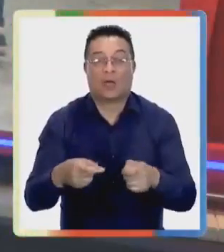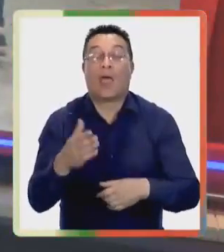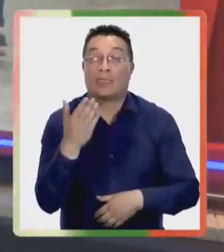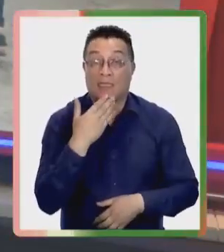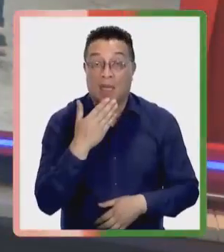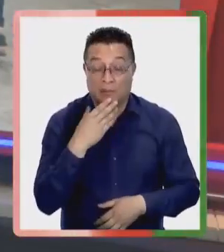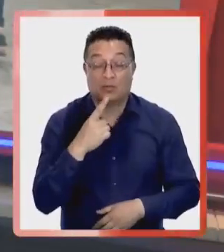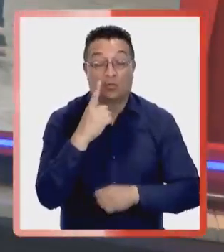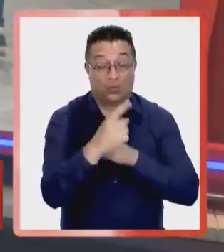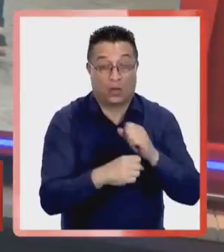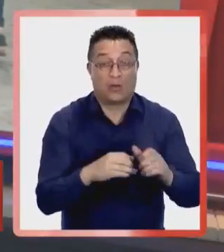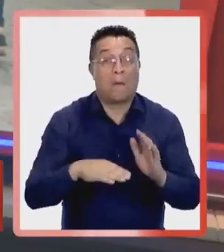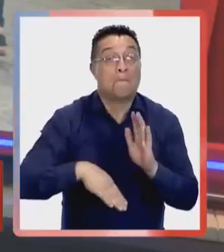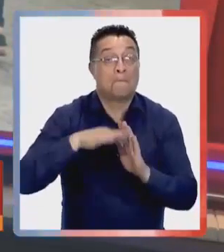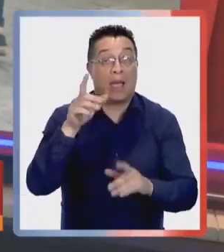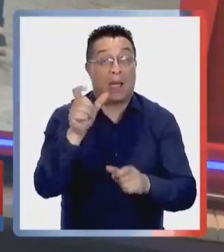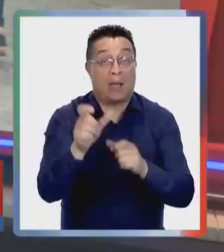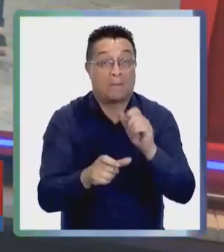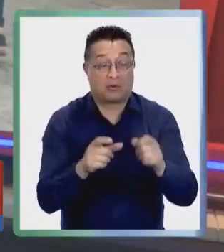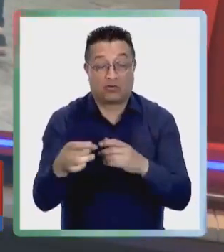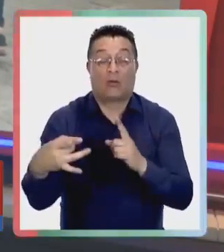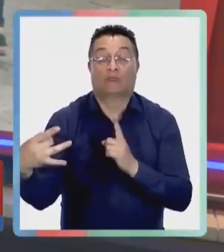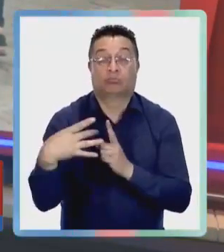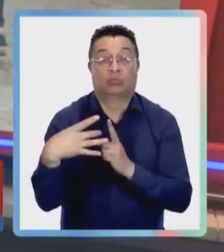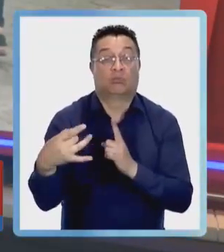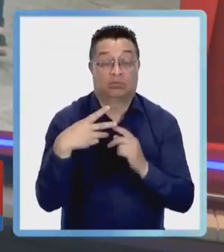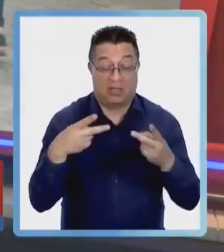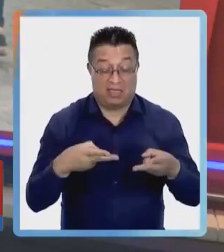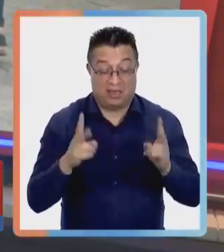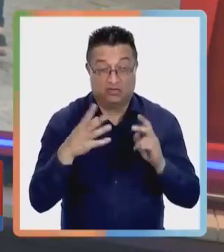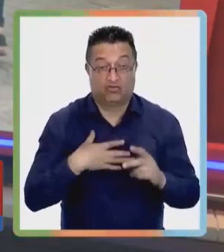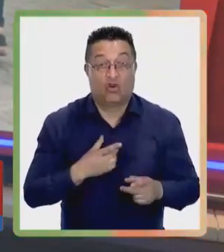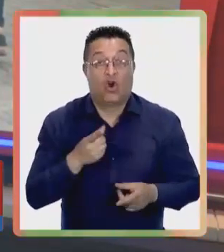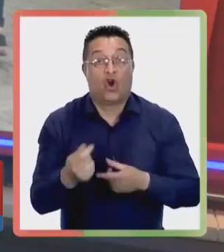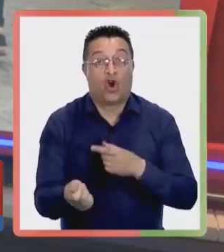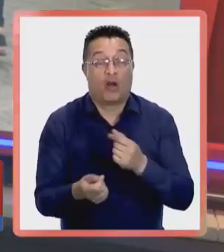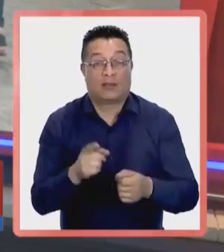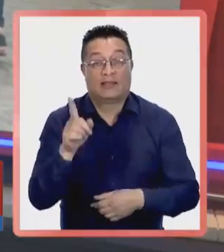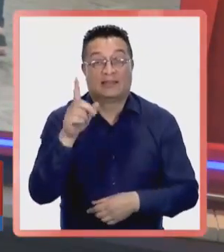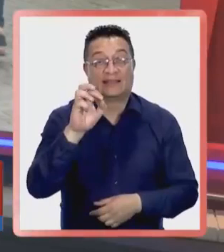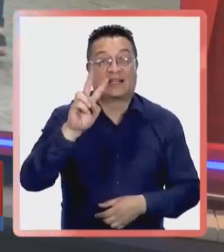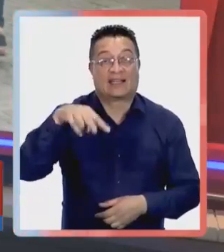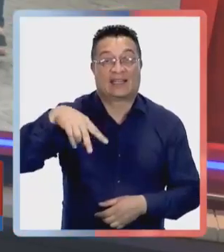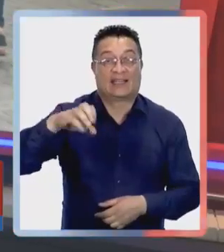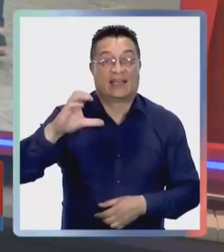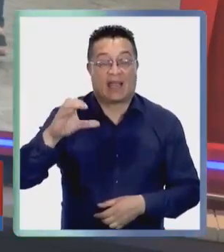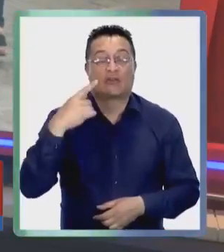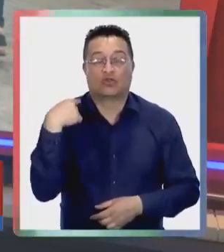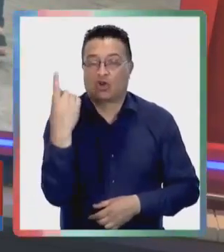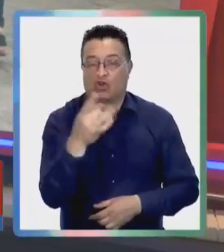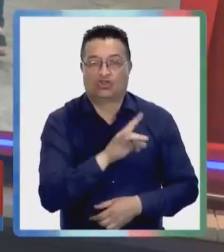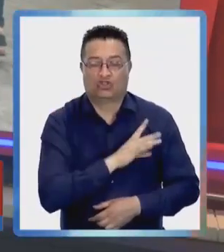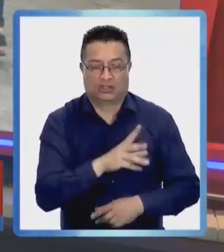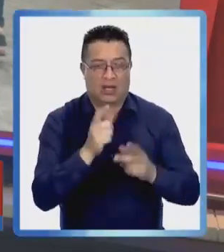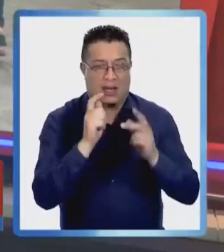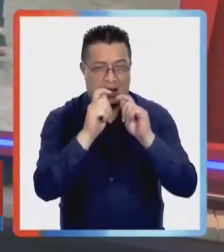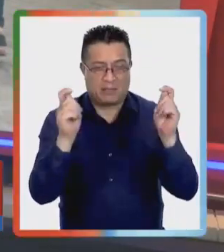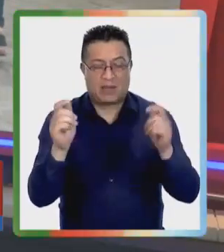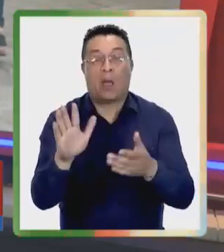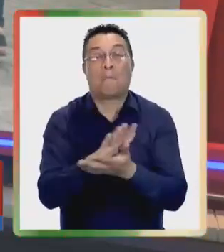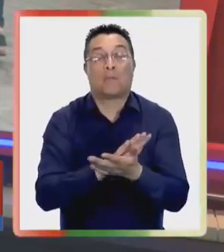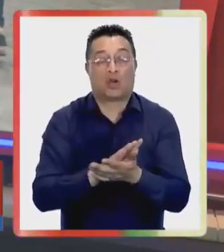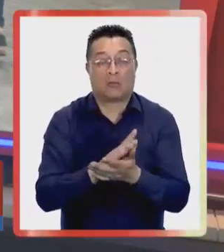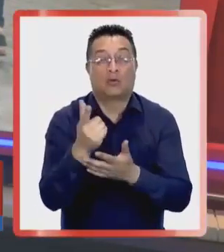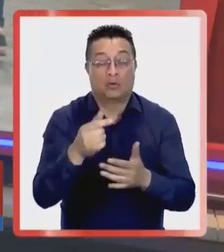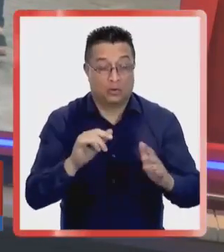La Navidad es la fecha en la que más ventas se realiza al comercio, pero también el periodo del año en que más personas ven vulnerados sus derechos como